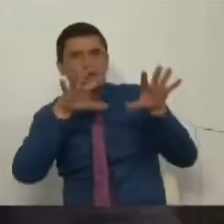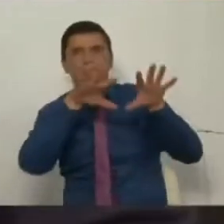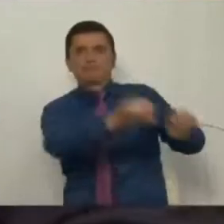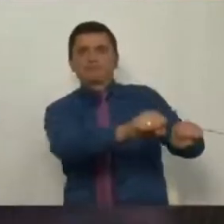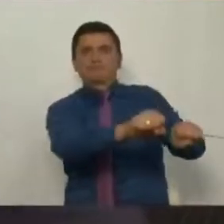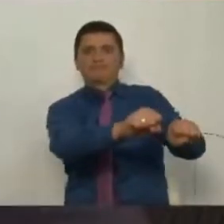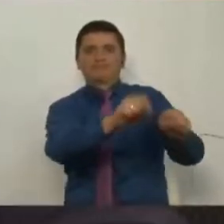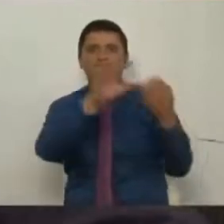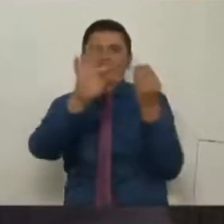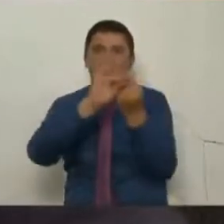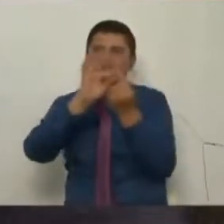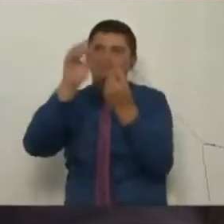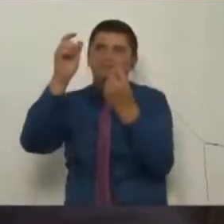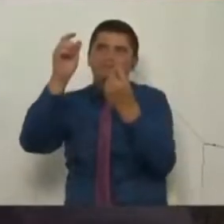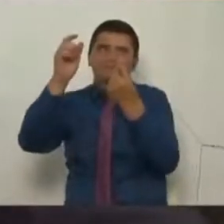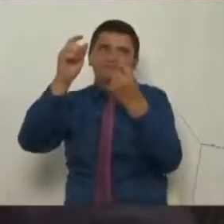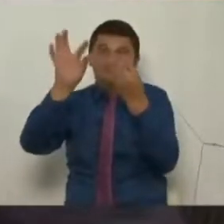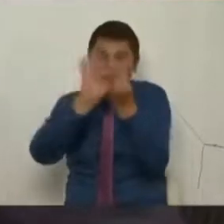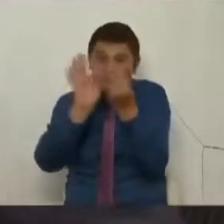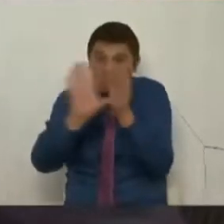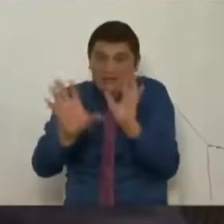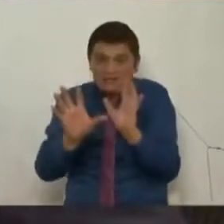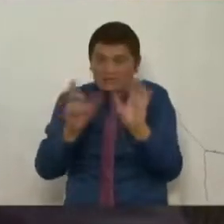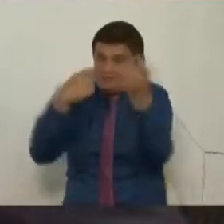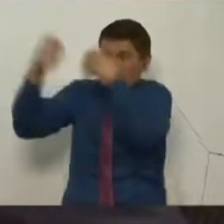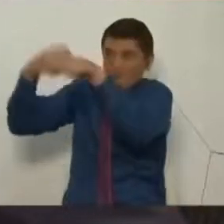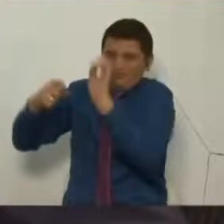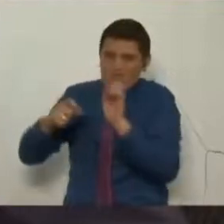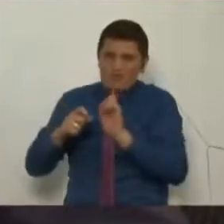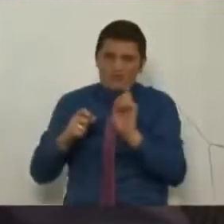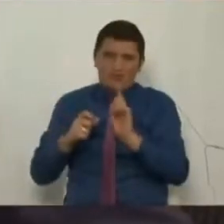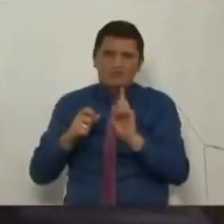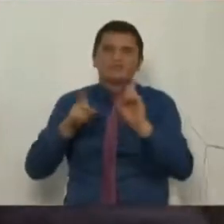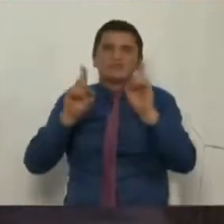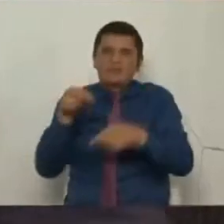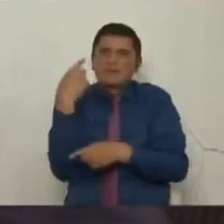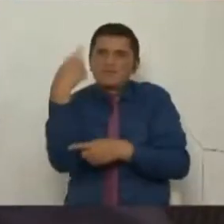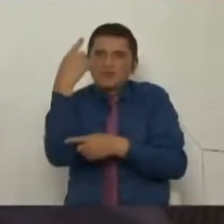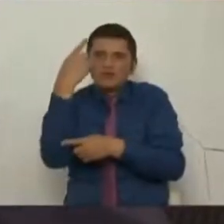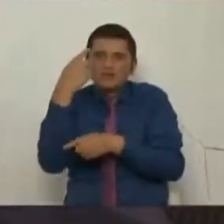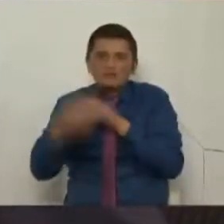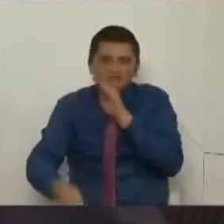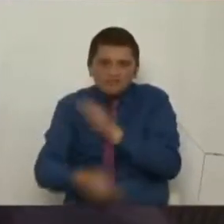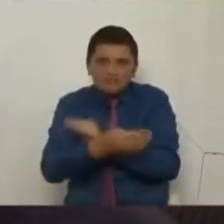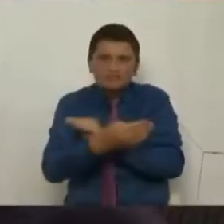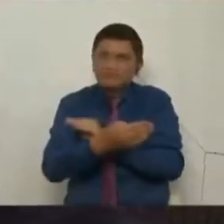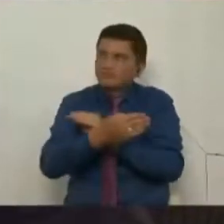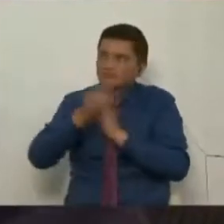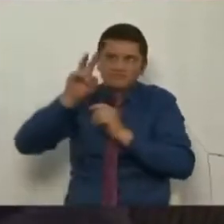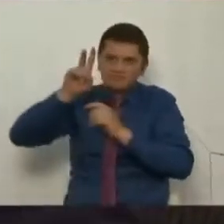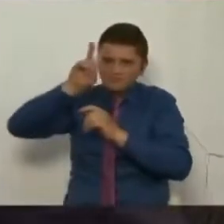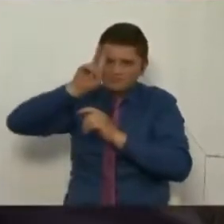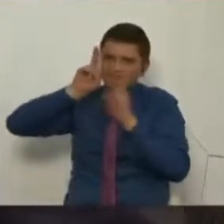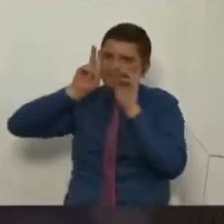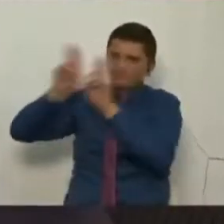tipo. Ilegalidad desde la política que no reconoce al Estado y